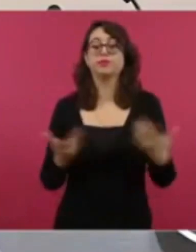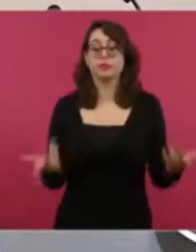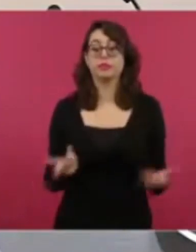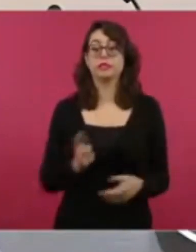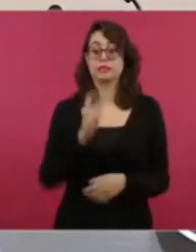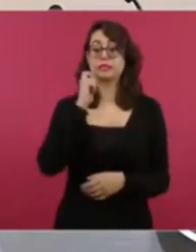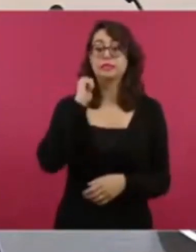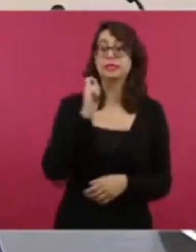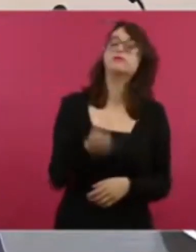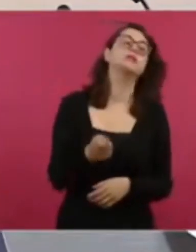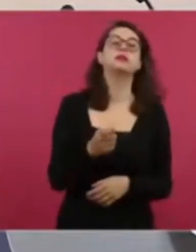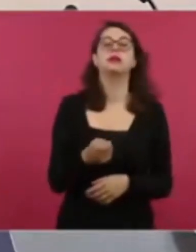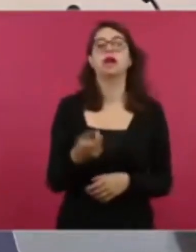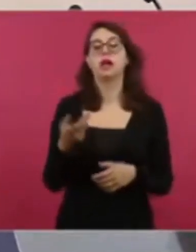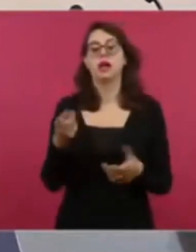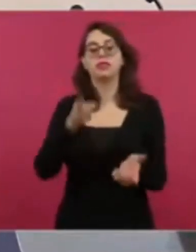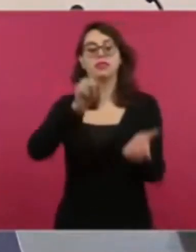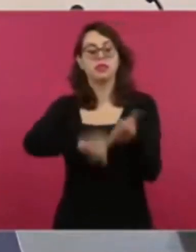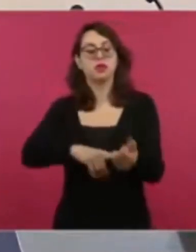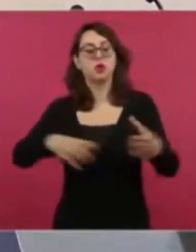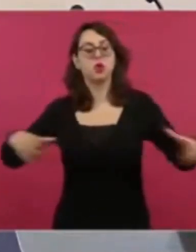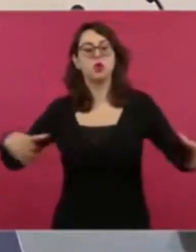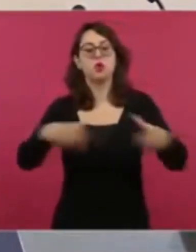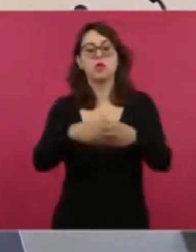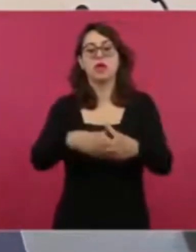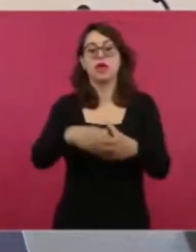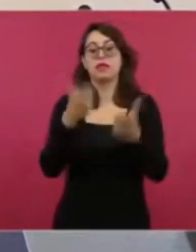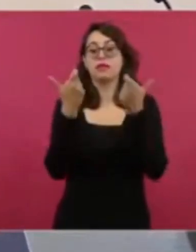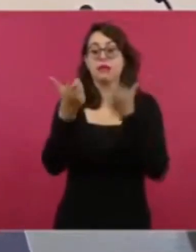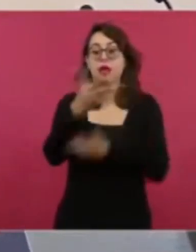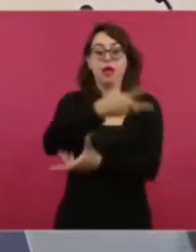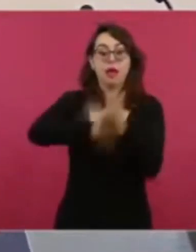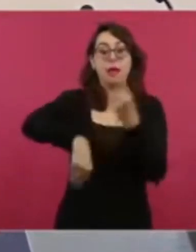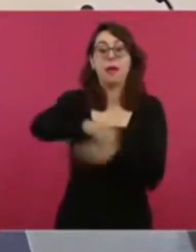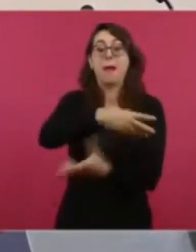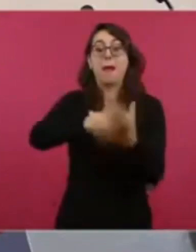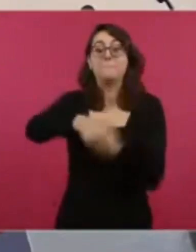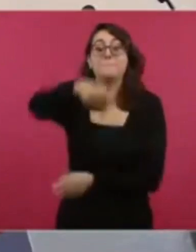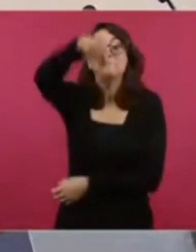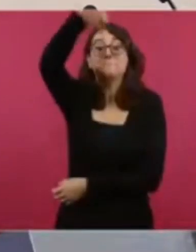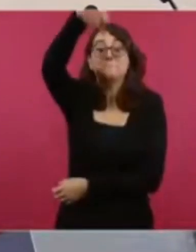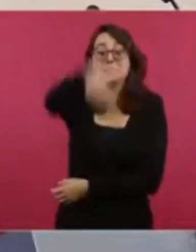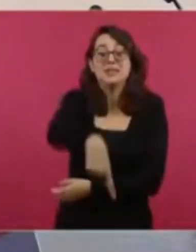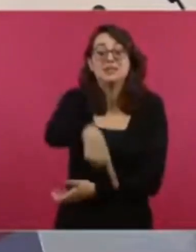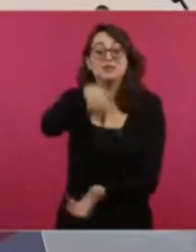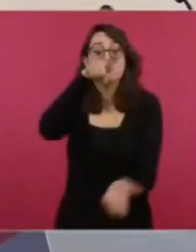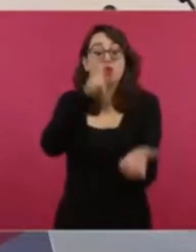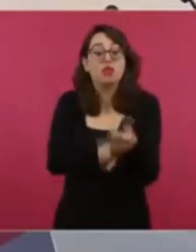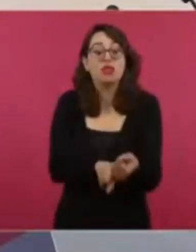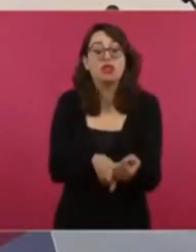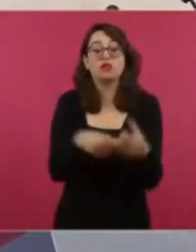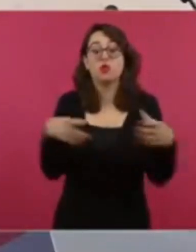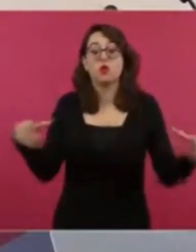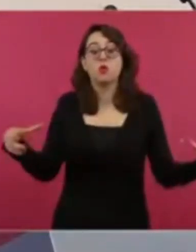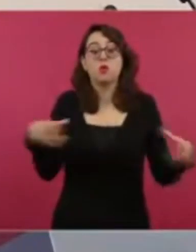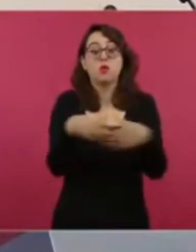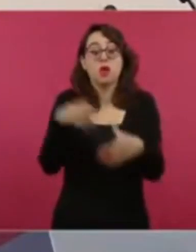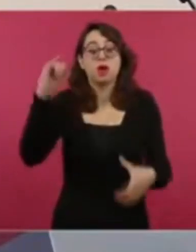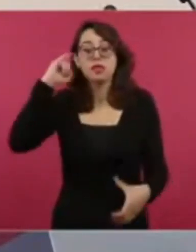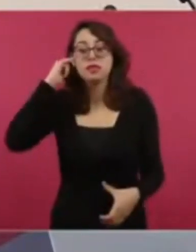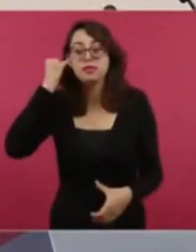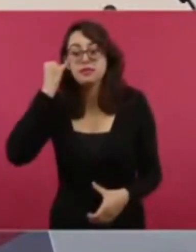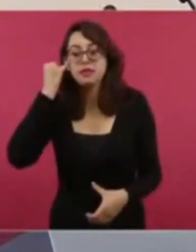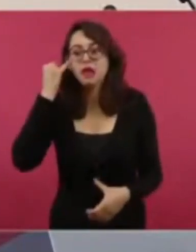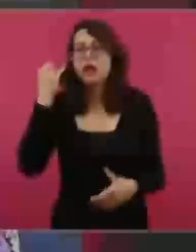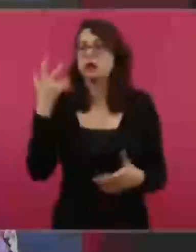beneficios se queden ahí en la misma población y sin intermediarios de ningún tipo. ¿Cómo se logra?